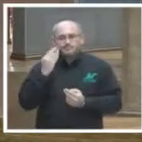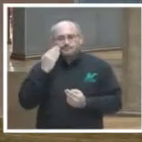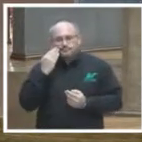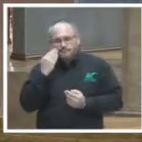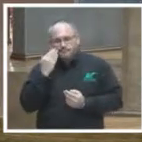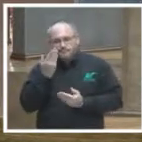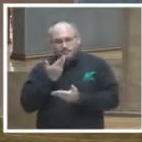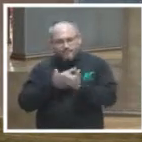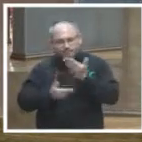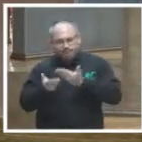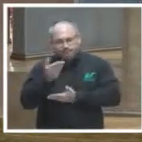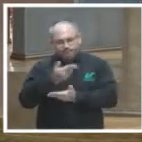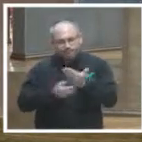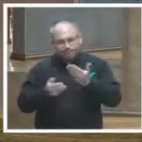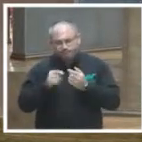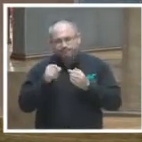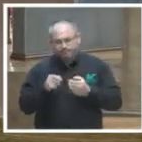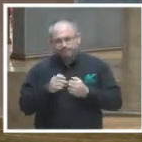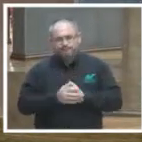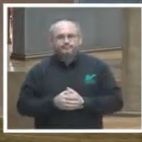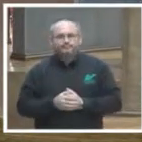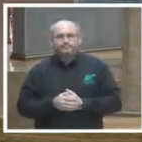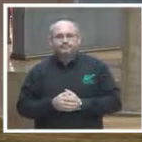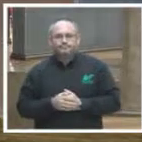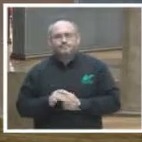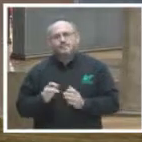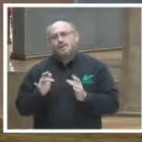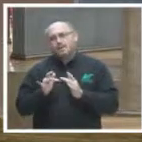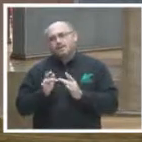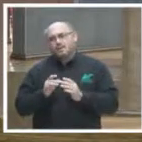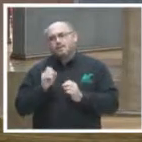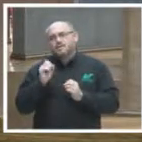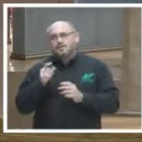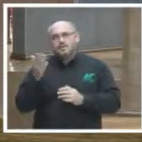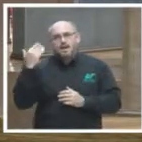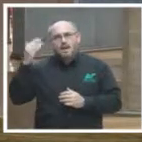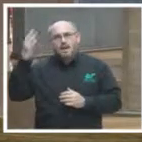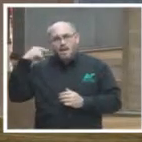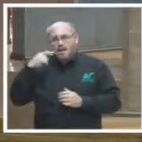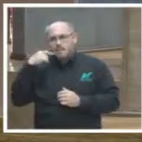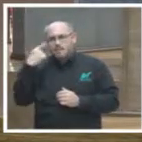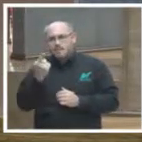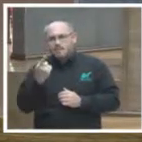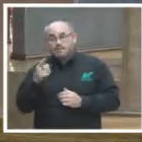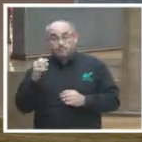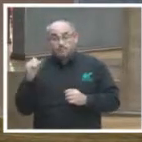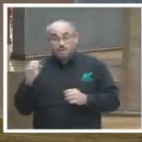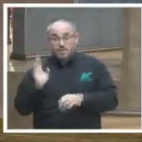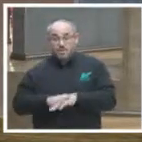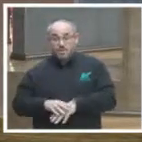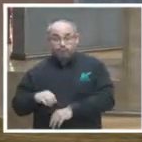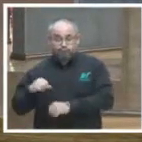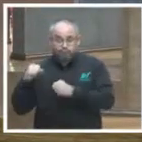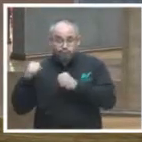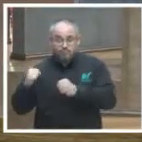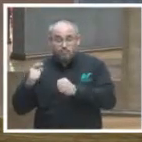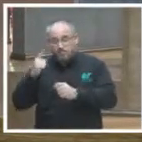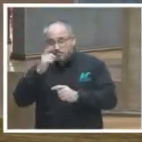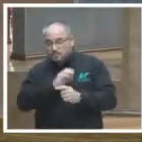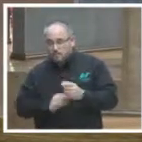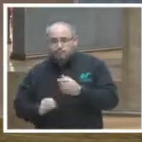y el internet también se ha dicho le da más poder a la ciudadanía